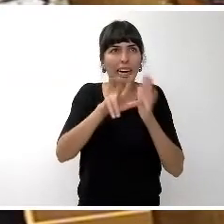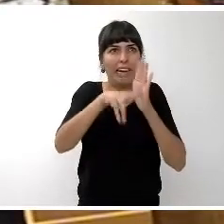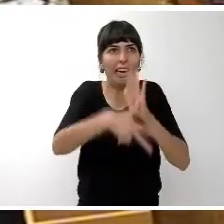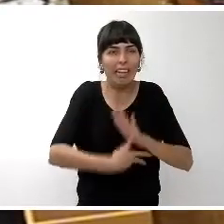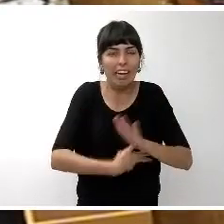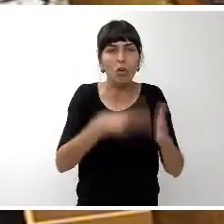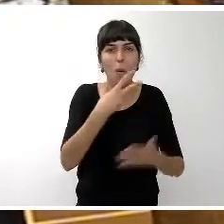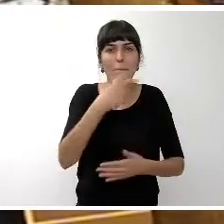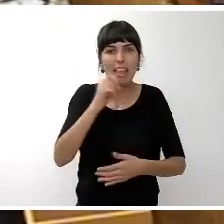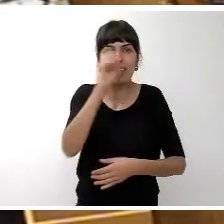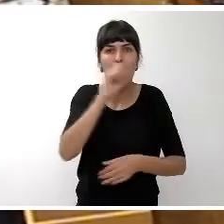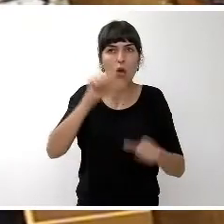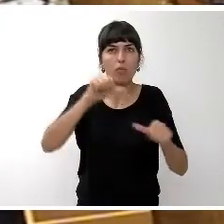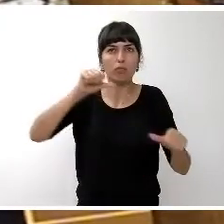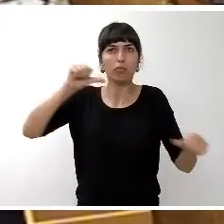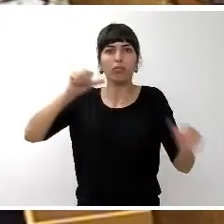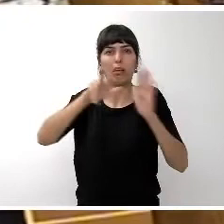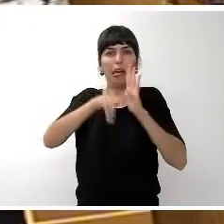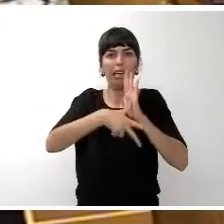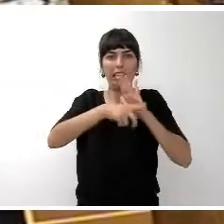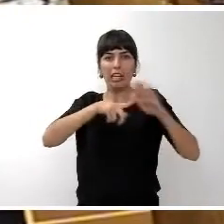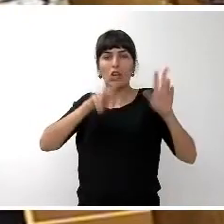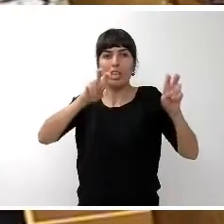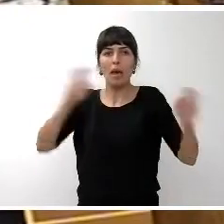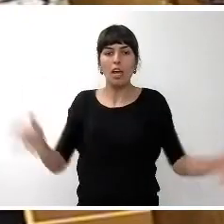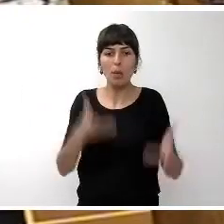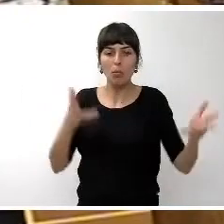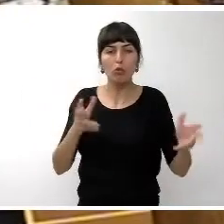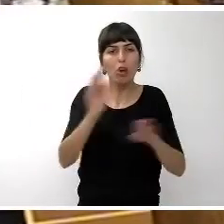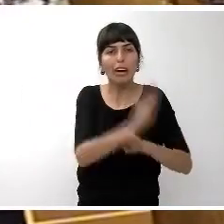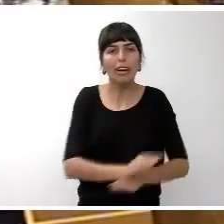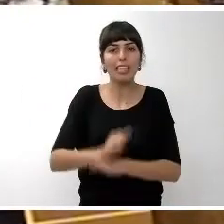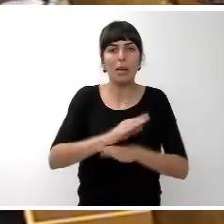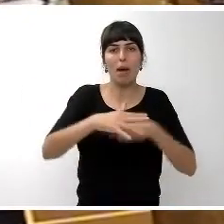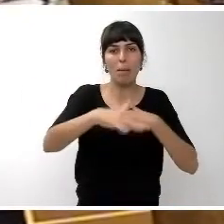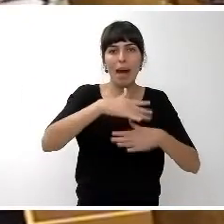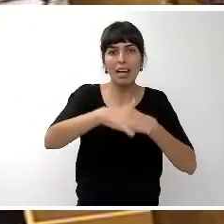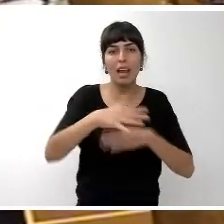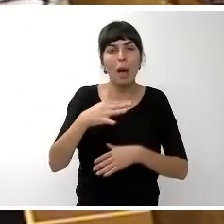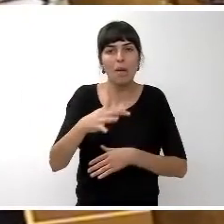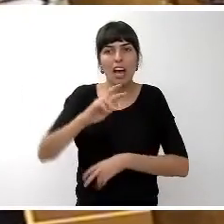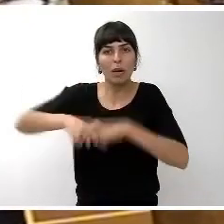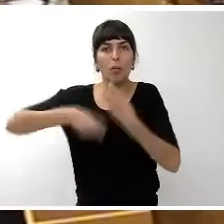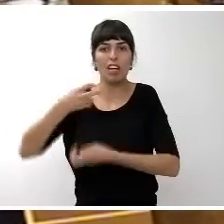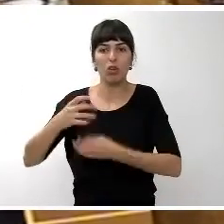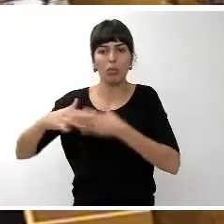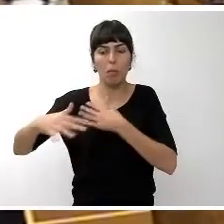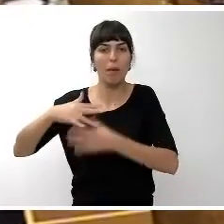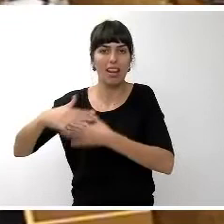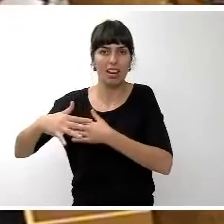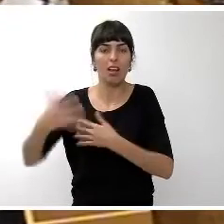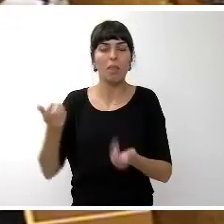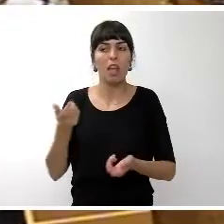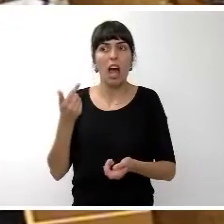impulso a las reservas marinas y a otras figuras de protección como las zonas de repoblación marina. Llevamos en un punto posterior del día una propuesta